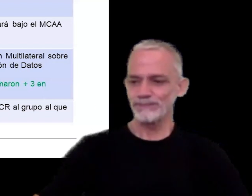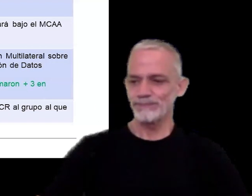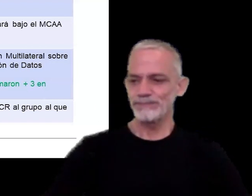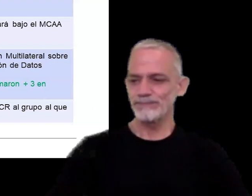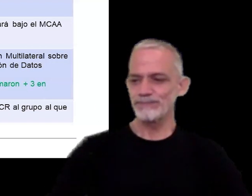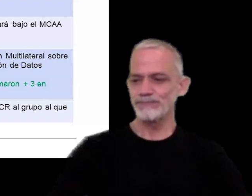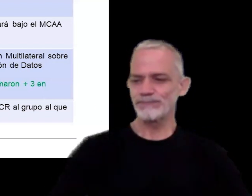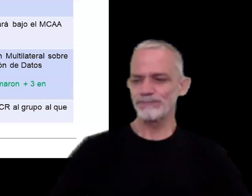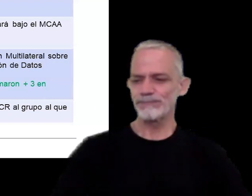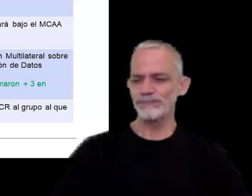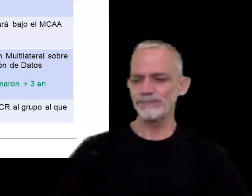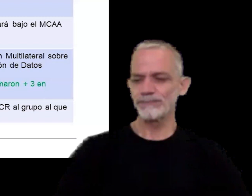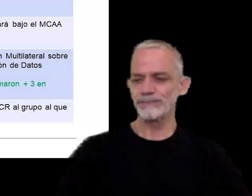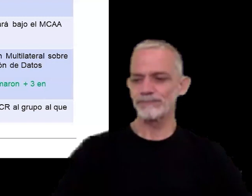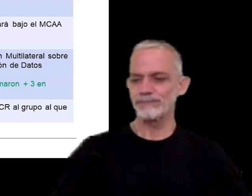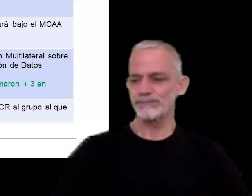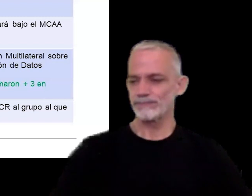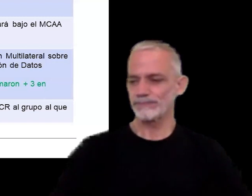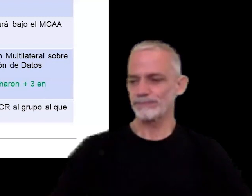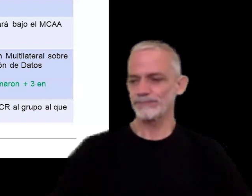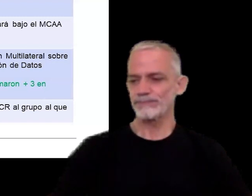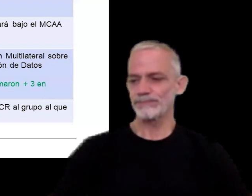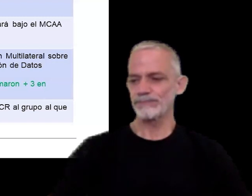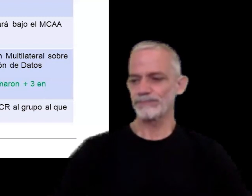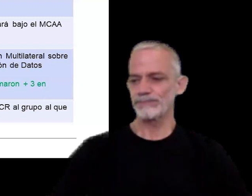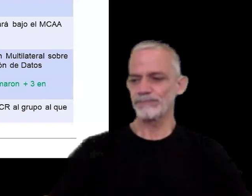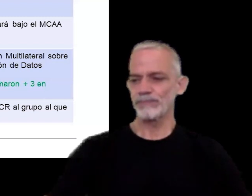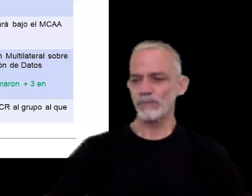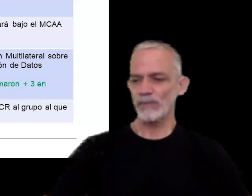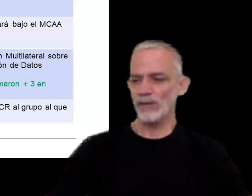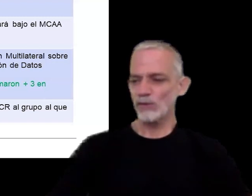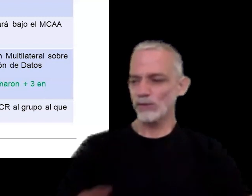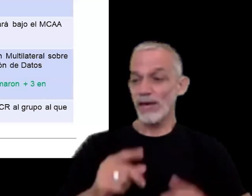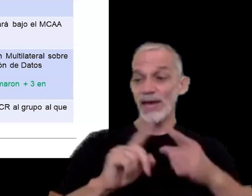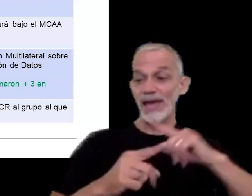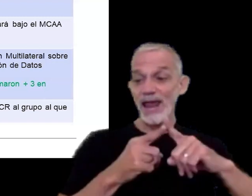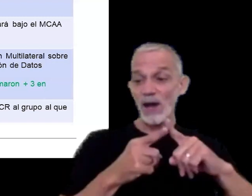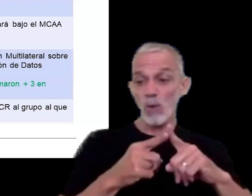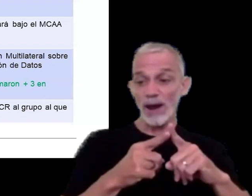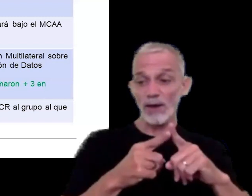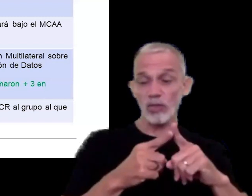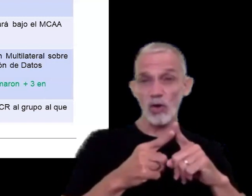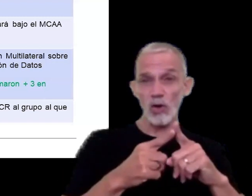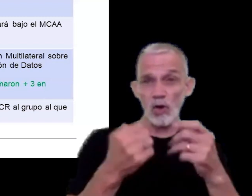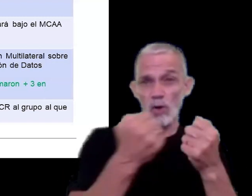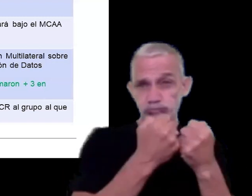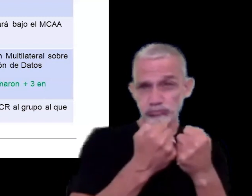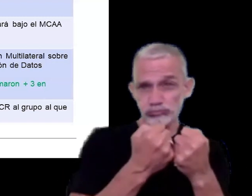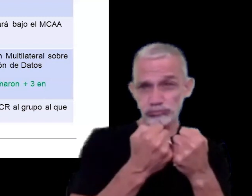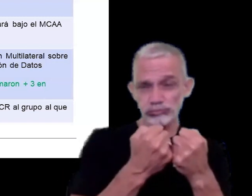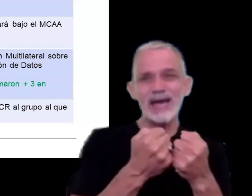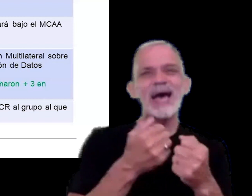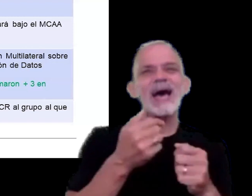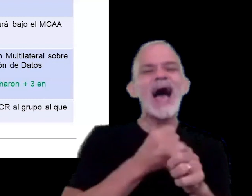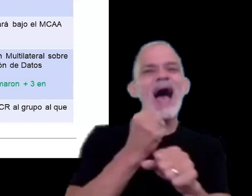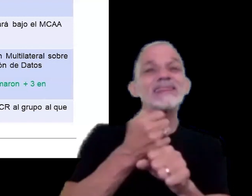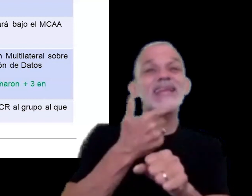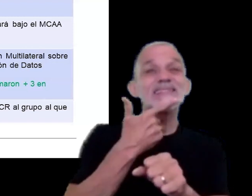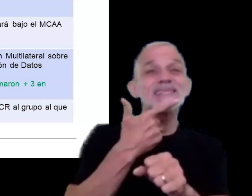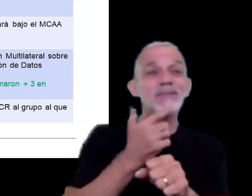En la actualidad el acuerdo multilateral a septiembre 2023